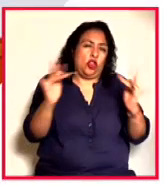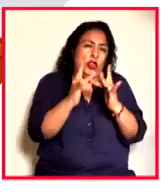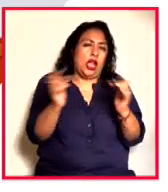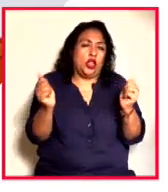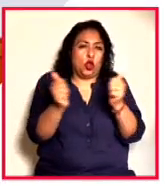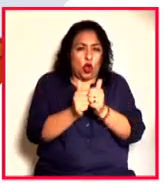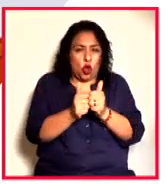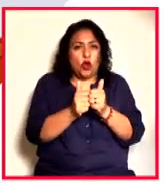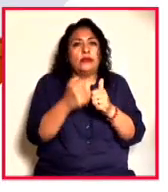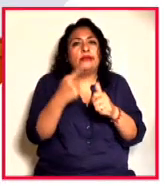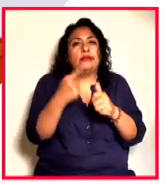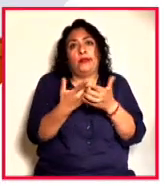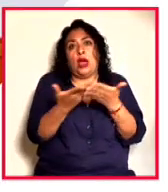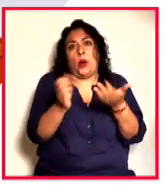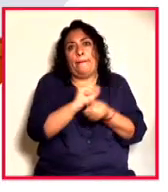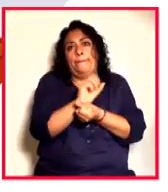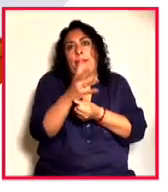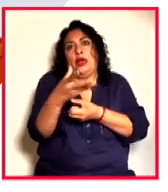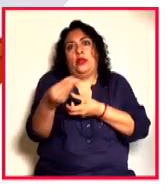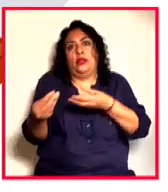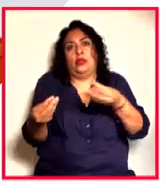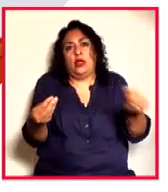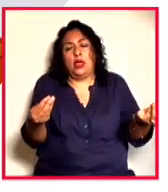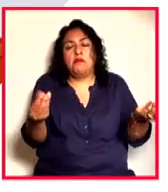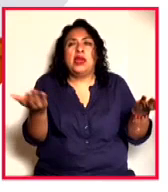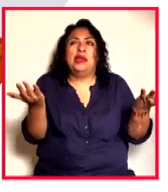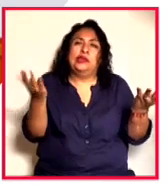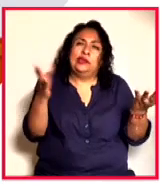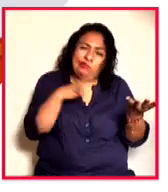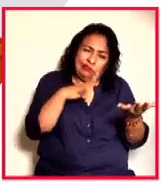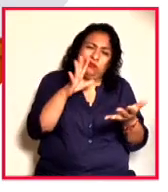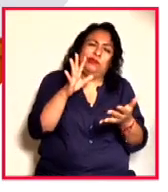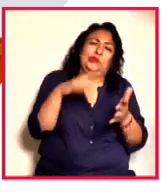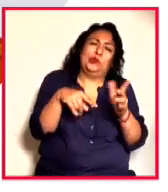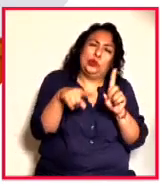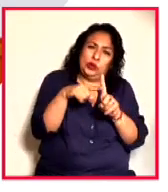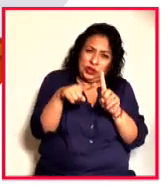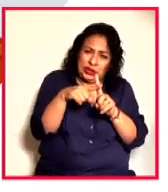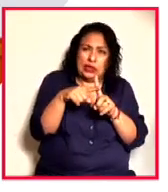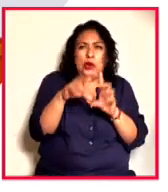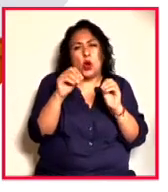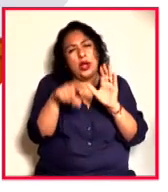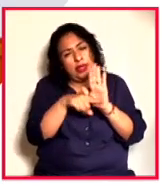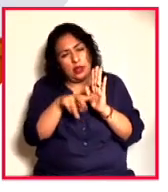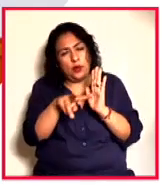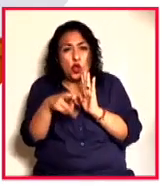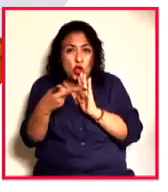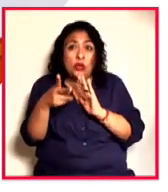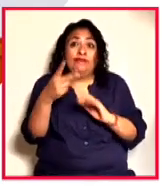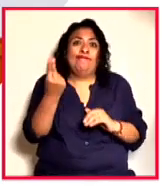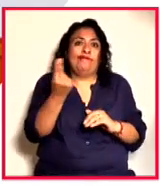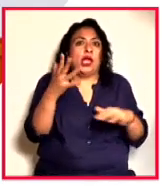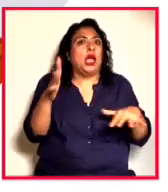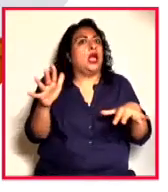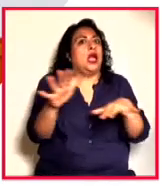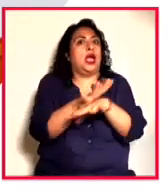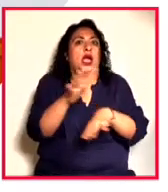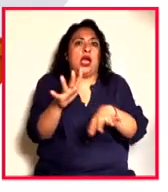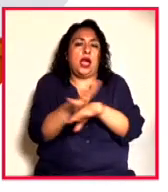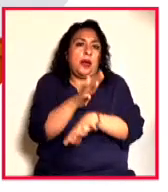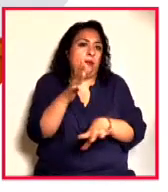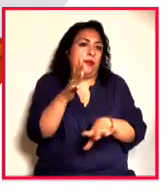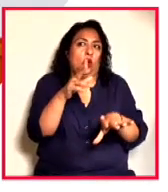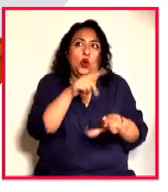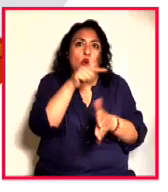la pandemia, digamos, a favor y, bueno, en contra también. Hemos tenido que modificarnos desde diferentes